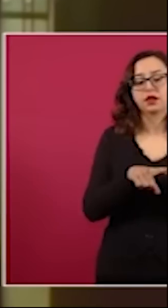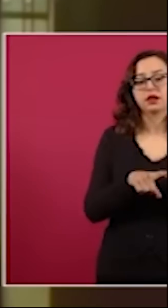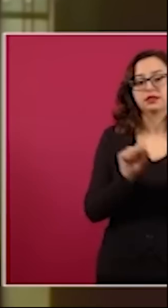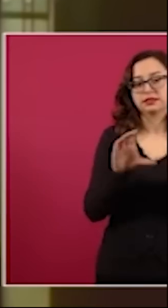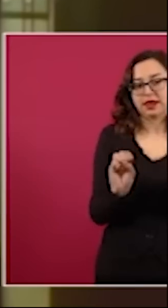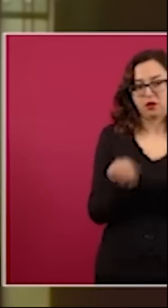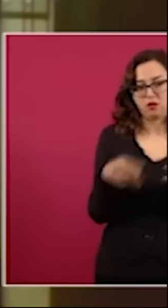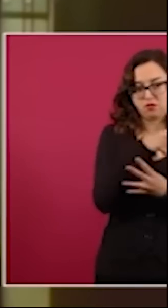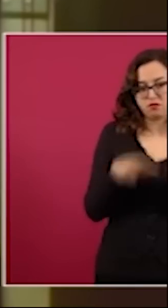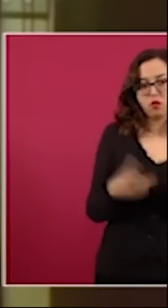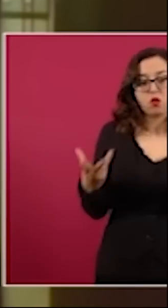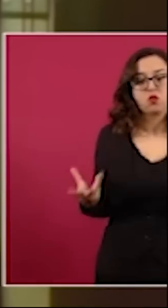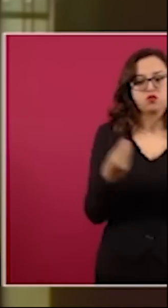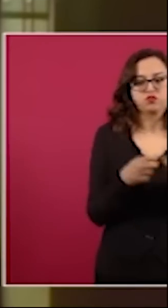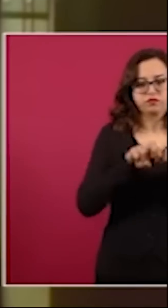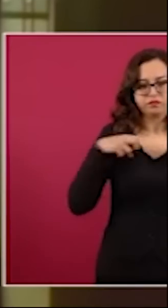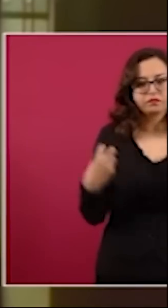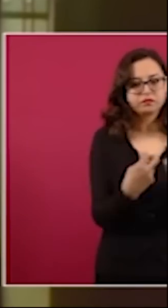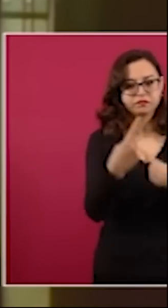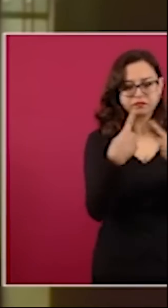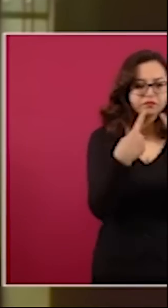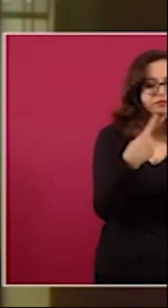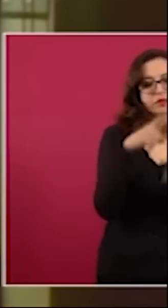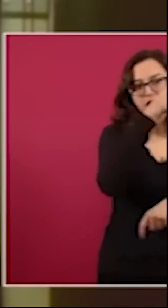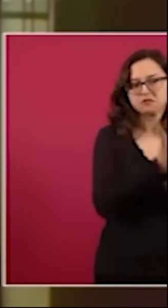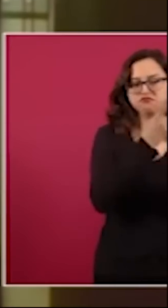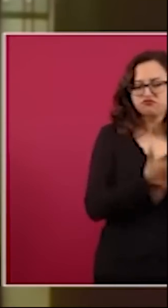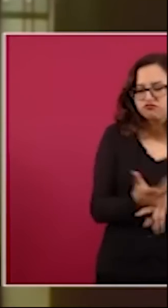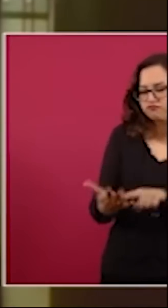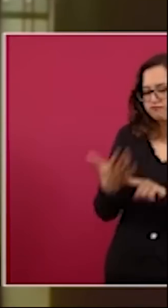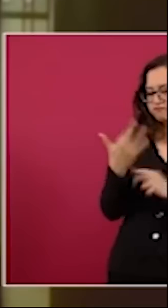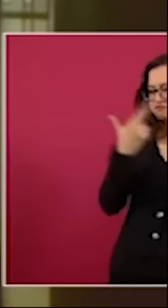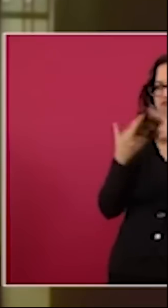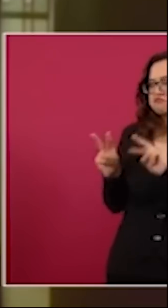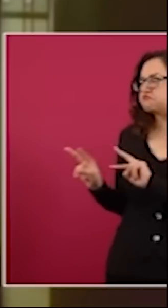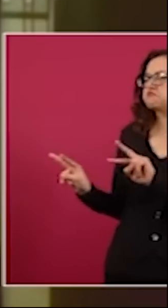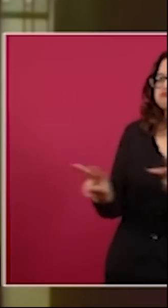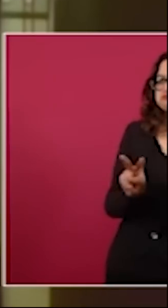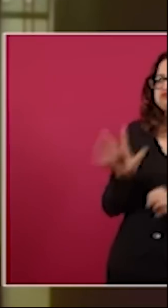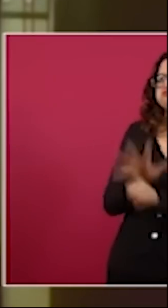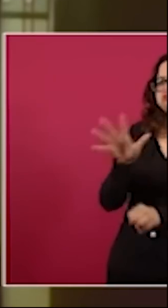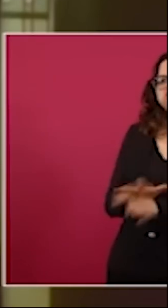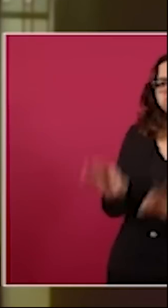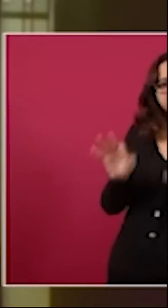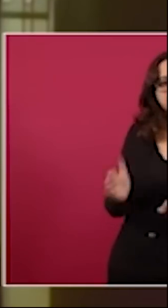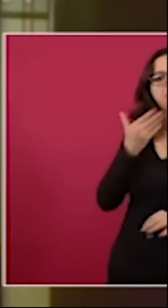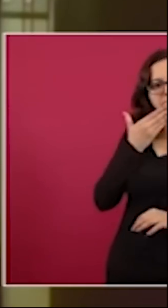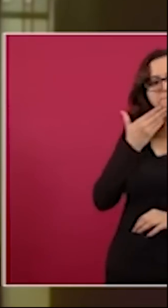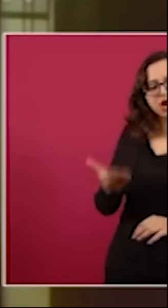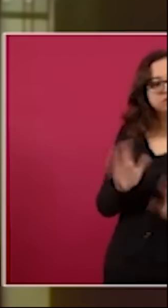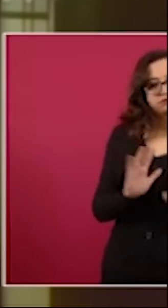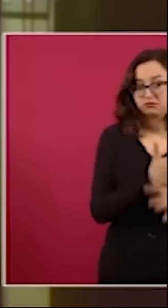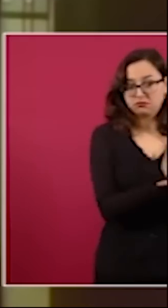de economía aquí se concluyó por parte de los especialistas que contamos con el equipo técnico solvente esas fueron